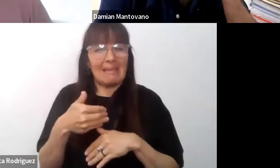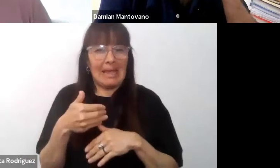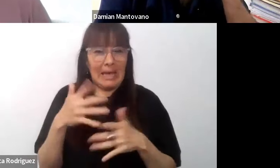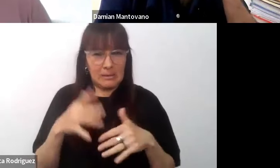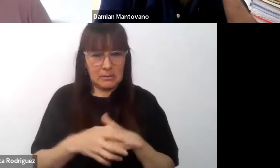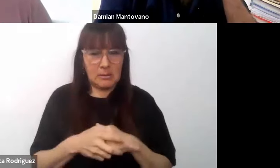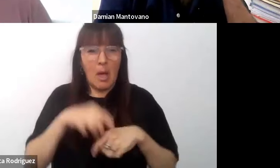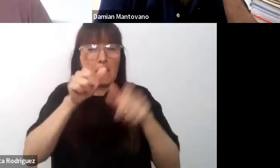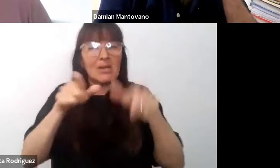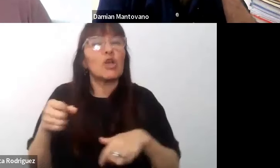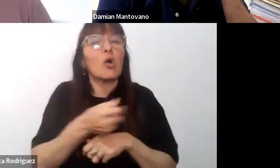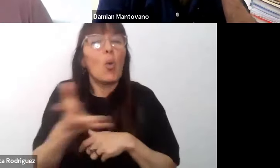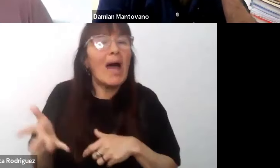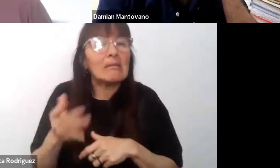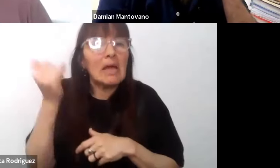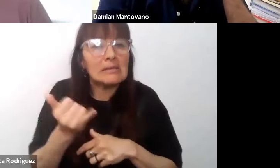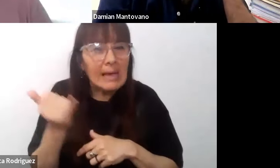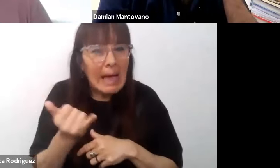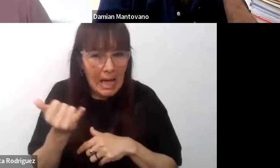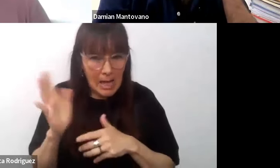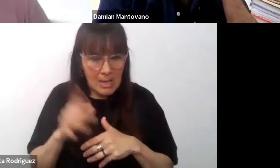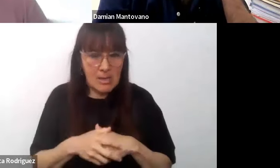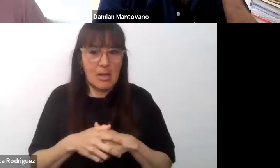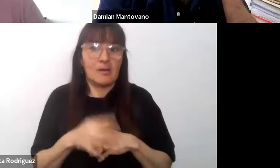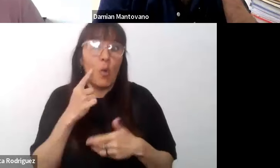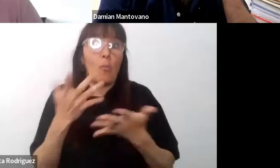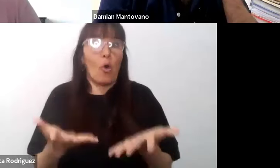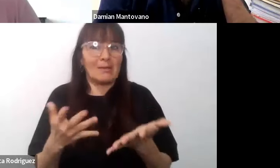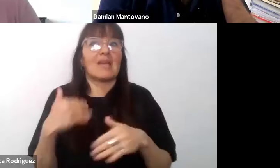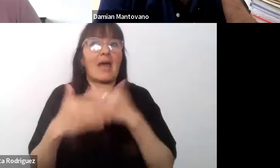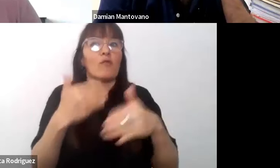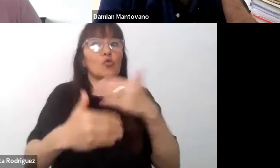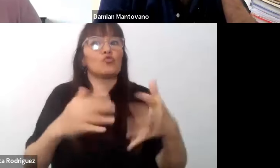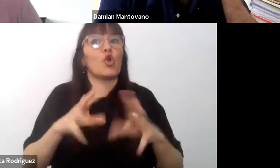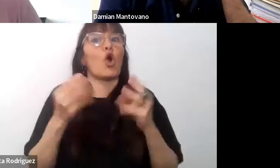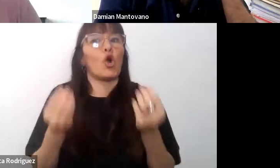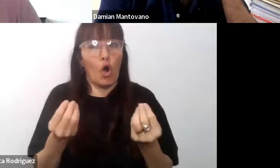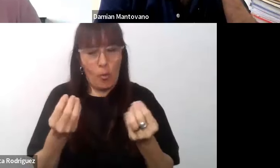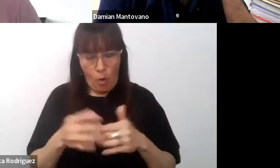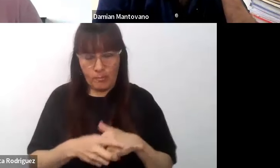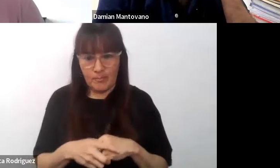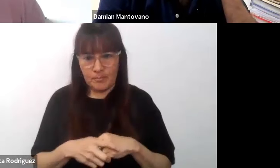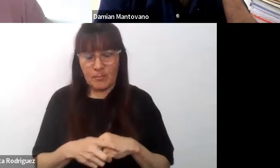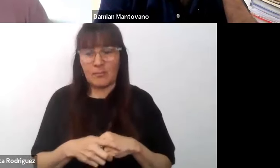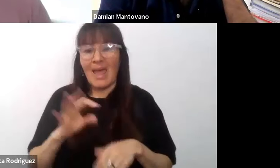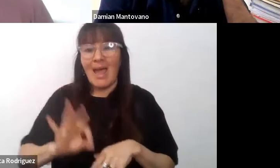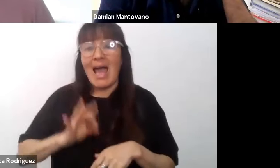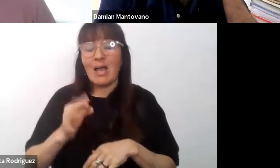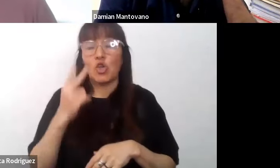personas esto representa y eso quizá nos mostrará una cierta evolución. Entonces en 2021